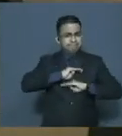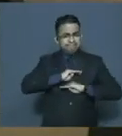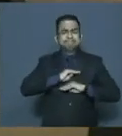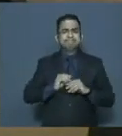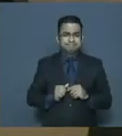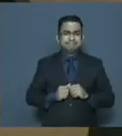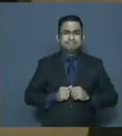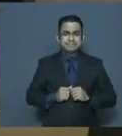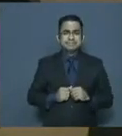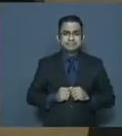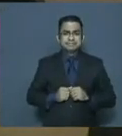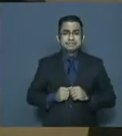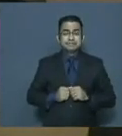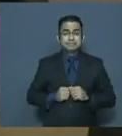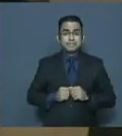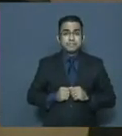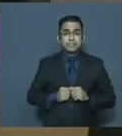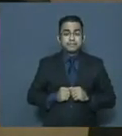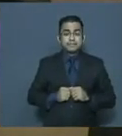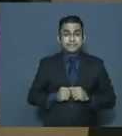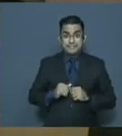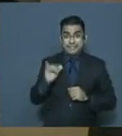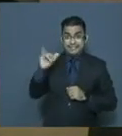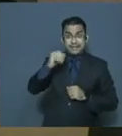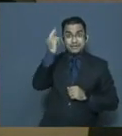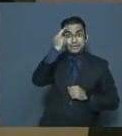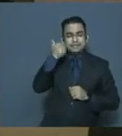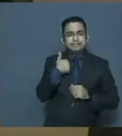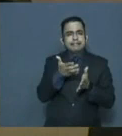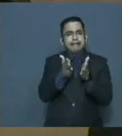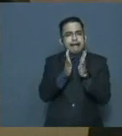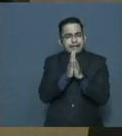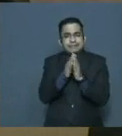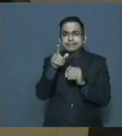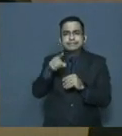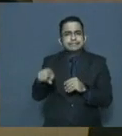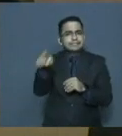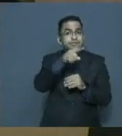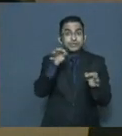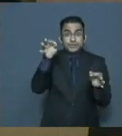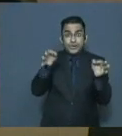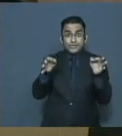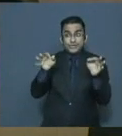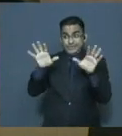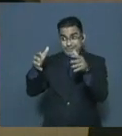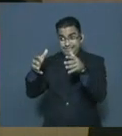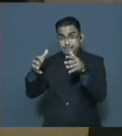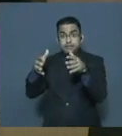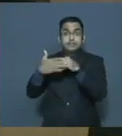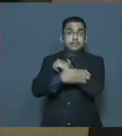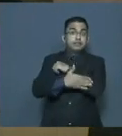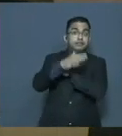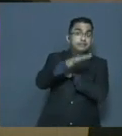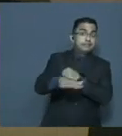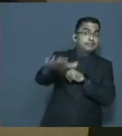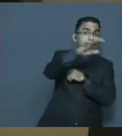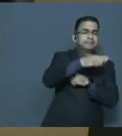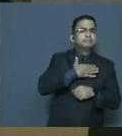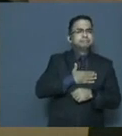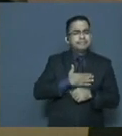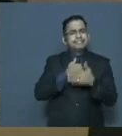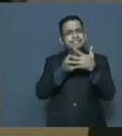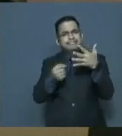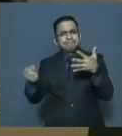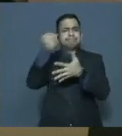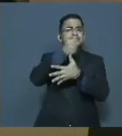justicia. Por esto pido a la comunidad jurídica y al país poner en primer lugar la nación